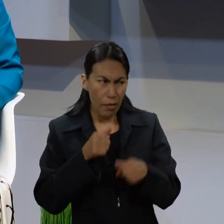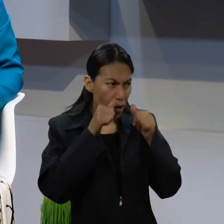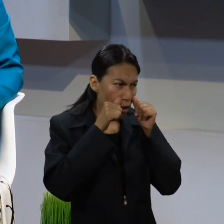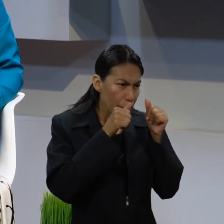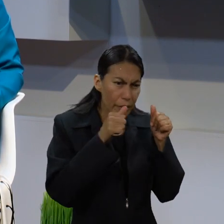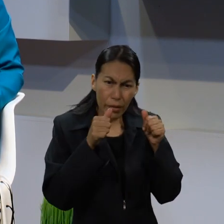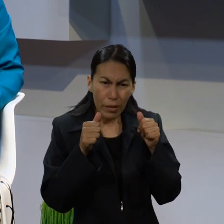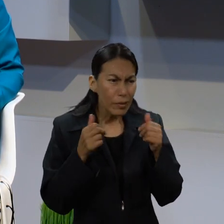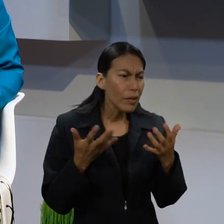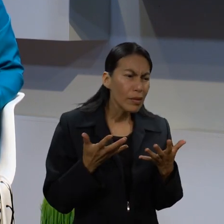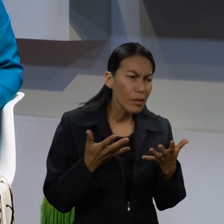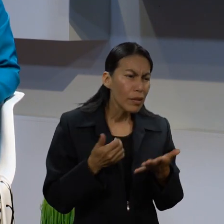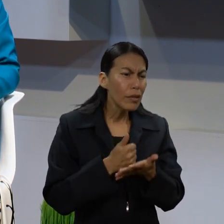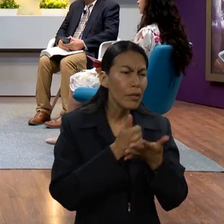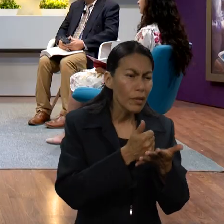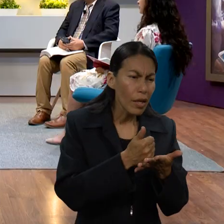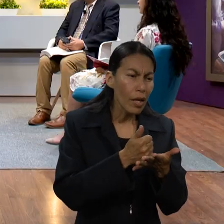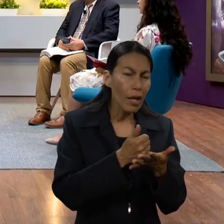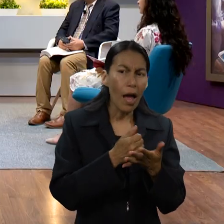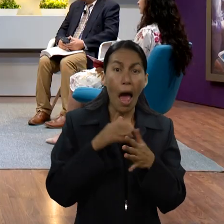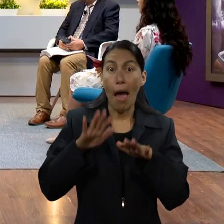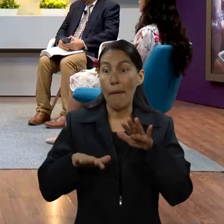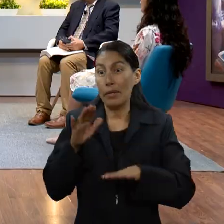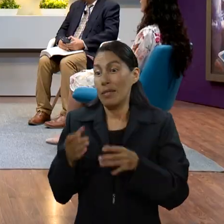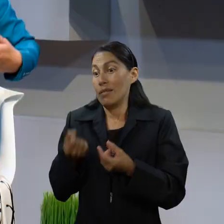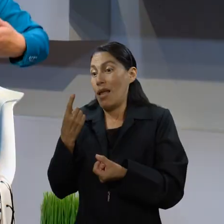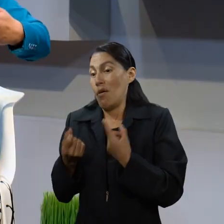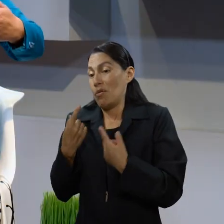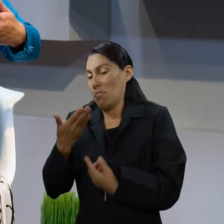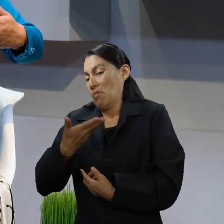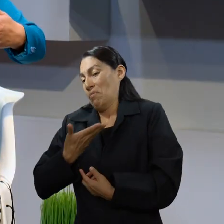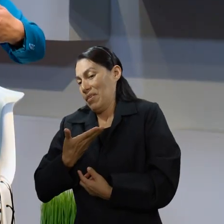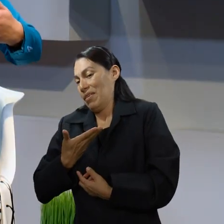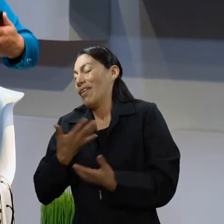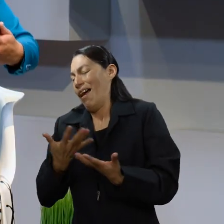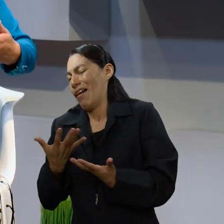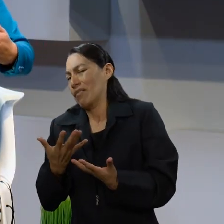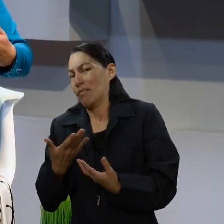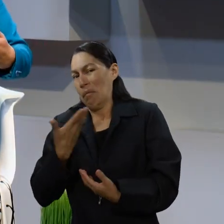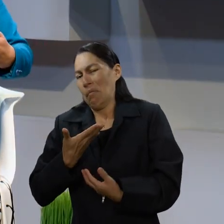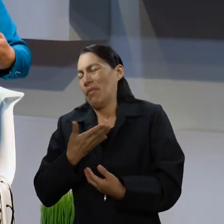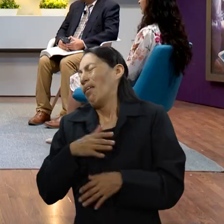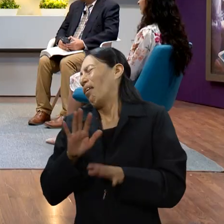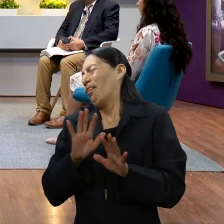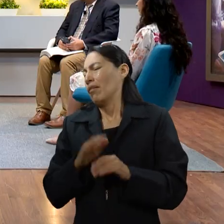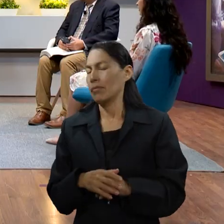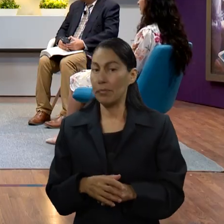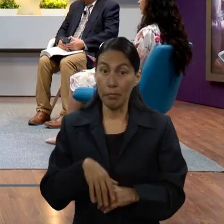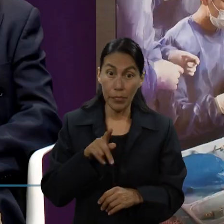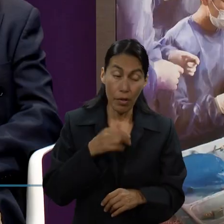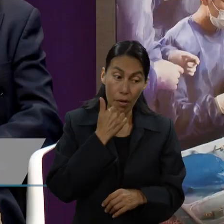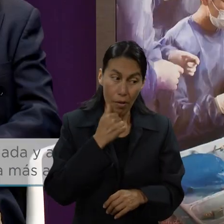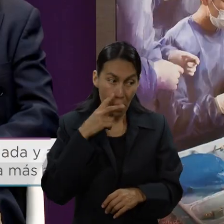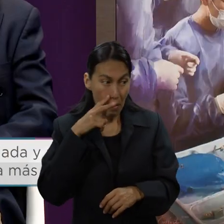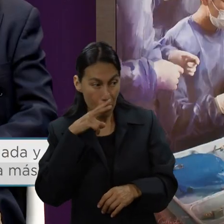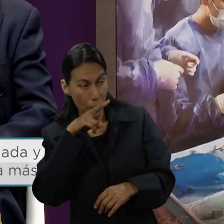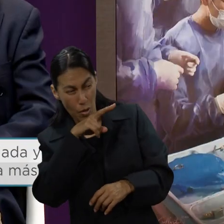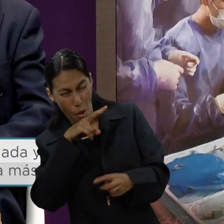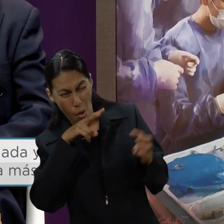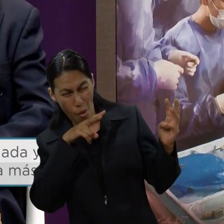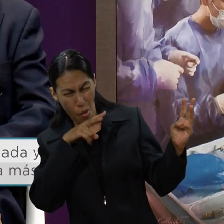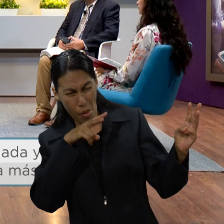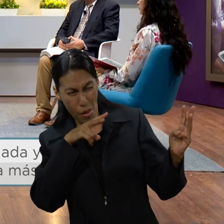que hacemos favores si ya no nos queda de otra, pero él fue a alcanzarlos y los trajo para